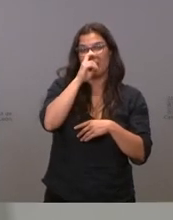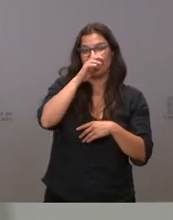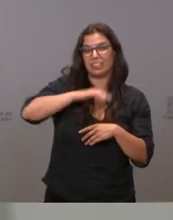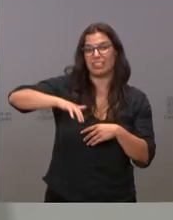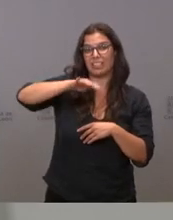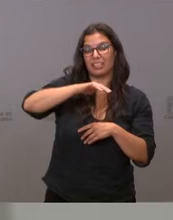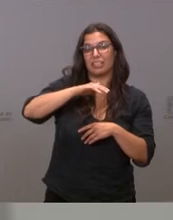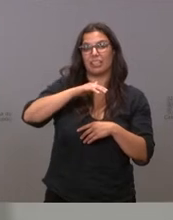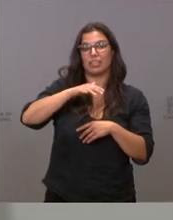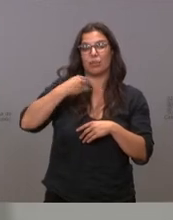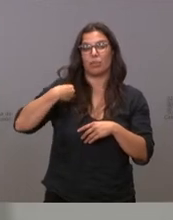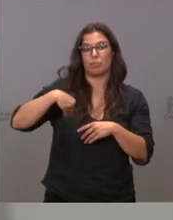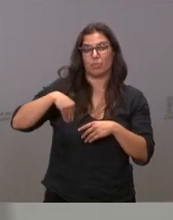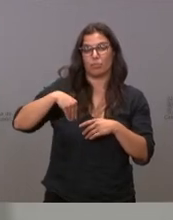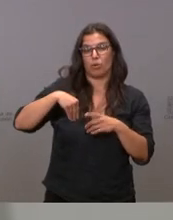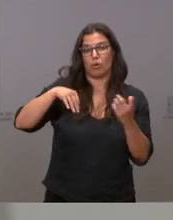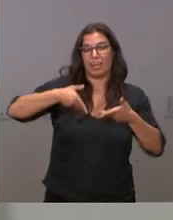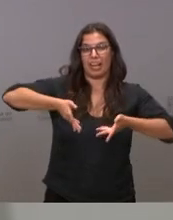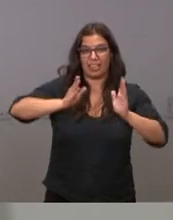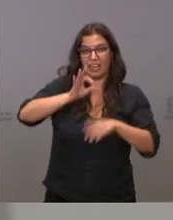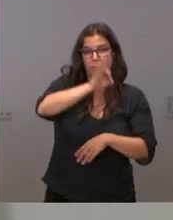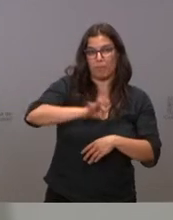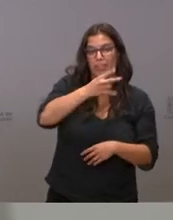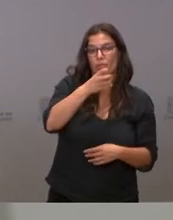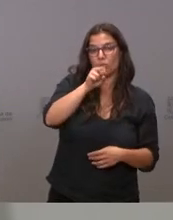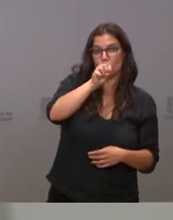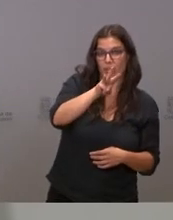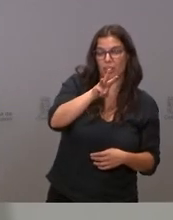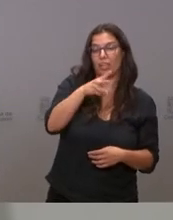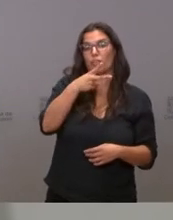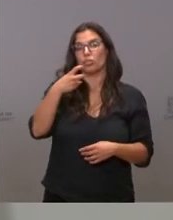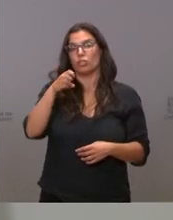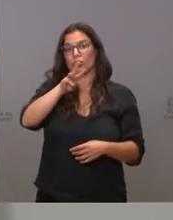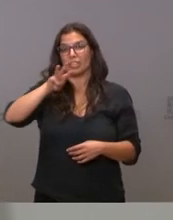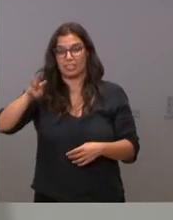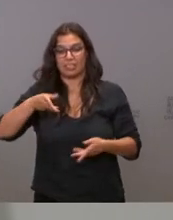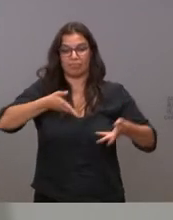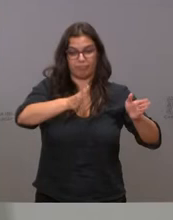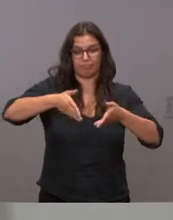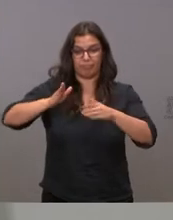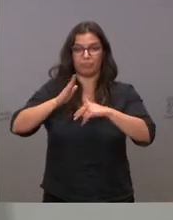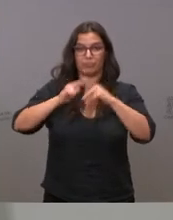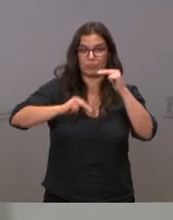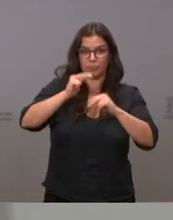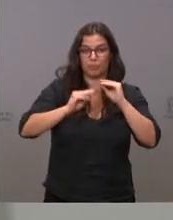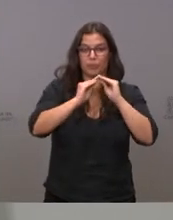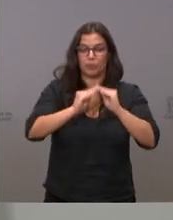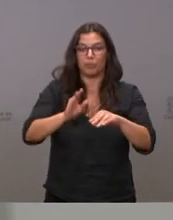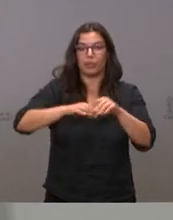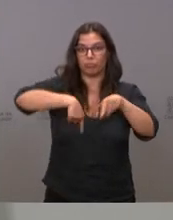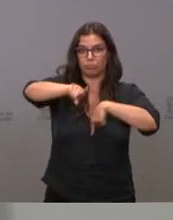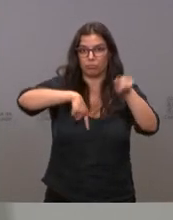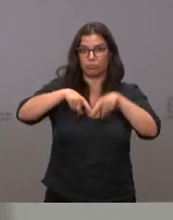antiguas carreteras Palencia 230 y Palencia 233, para dotarles de características de transitibilidad